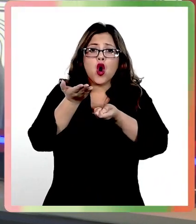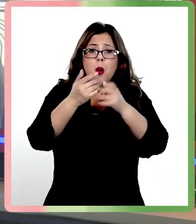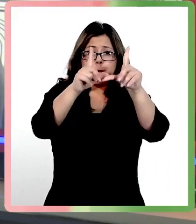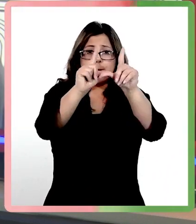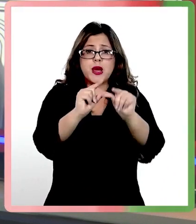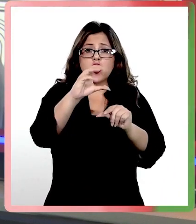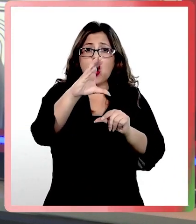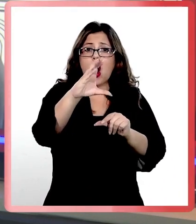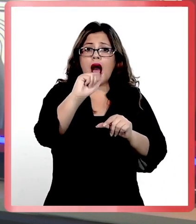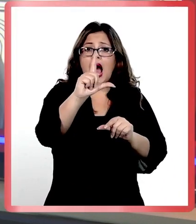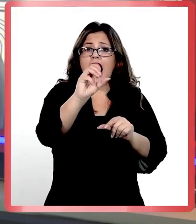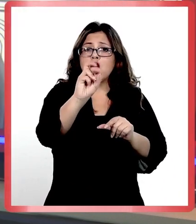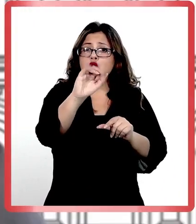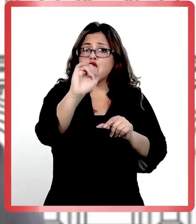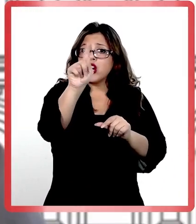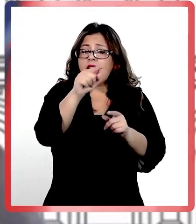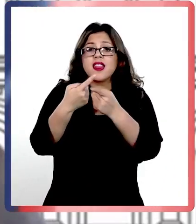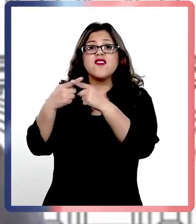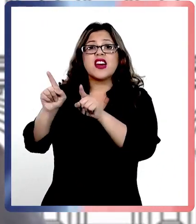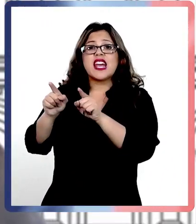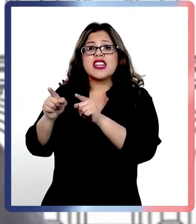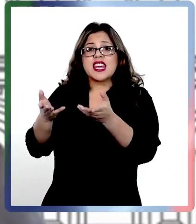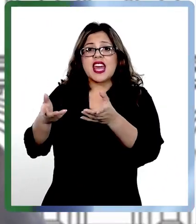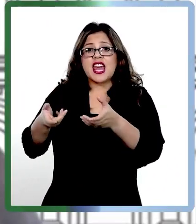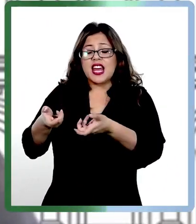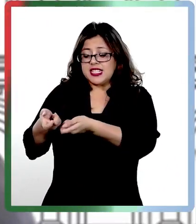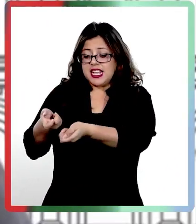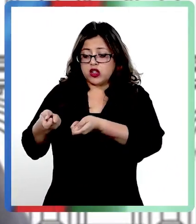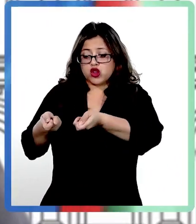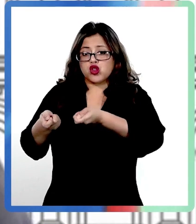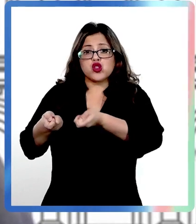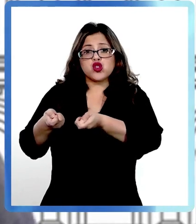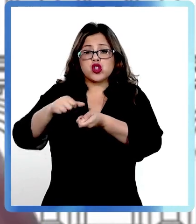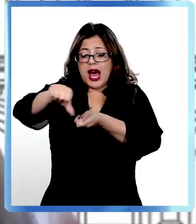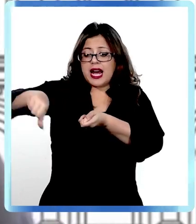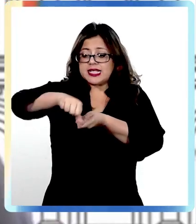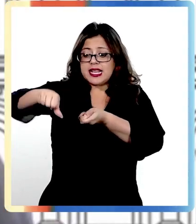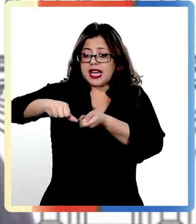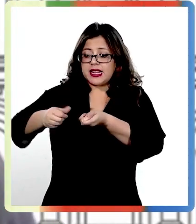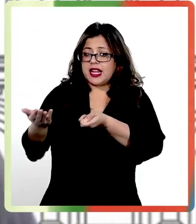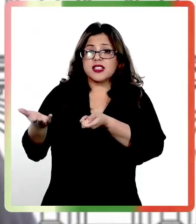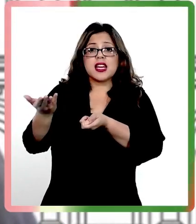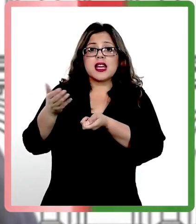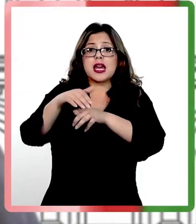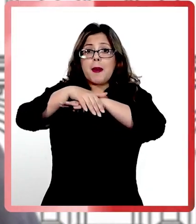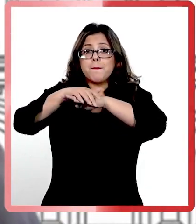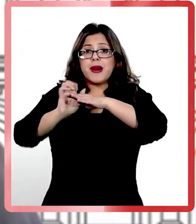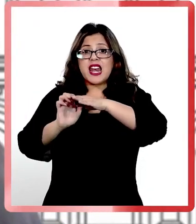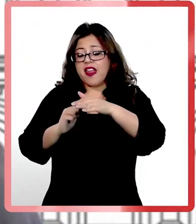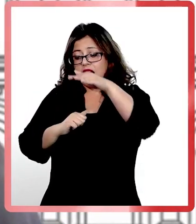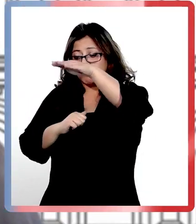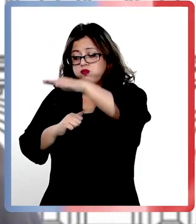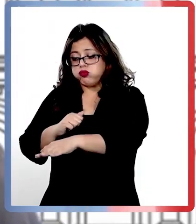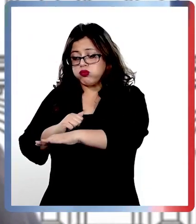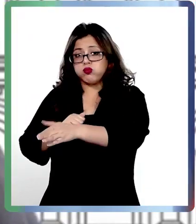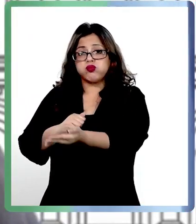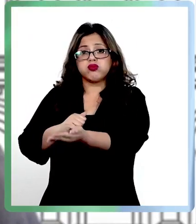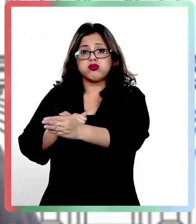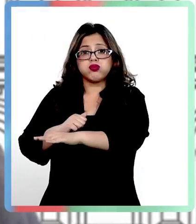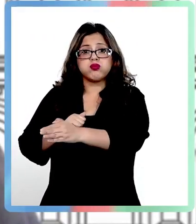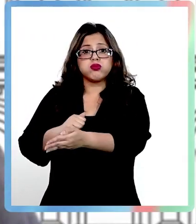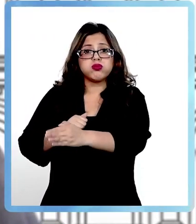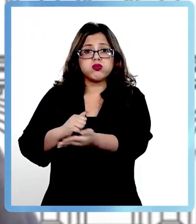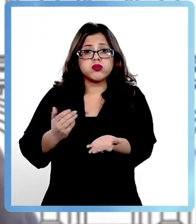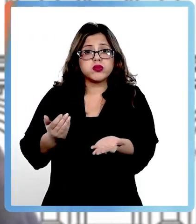que la frita, ¿o no? Por supuesto, todo lo que es frito tiene una mayor cantidad de calorías por el aceite que absorbe